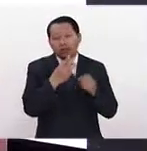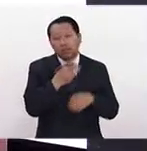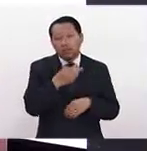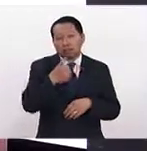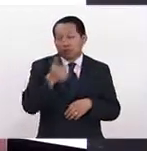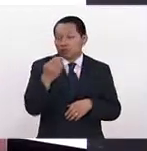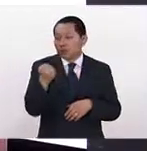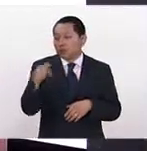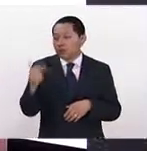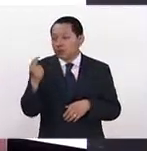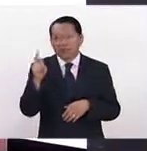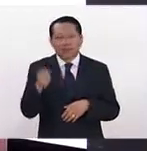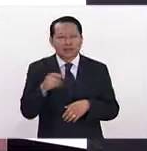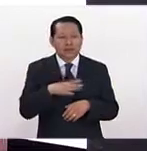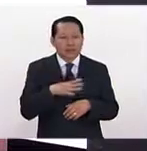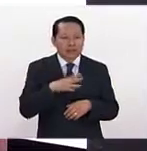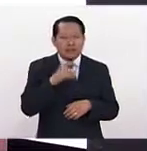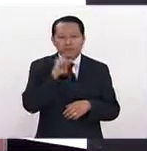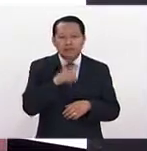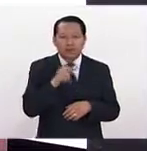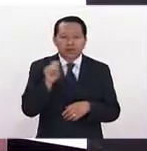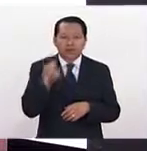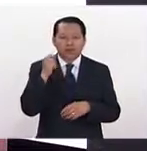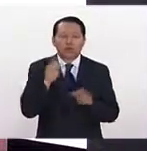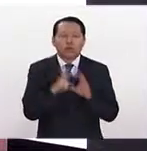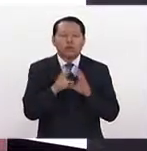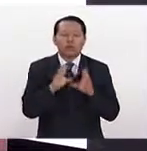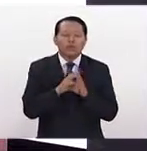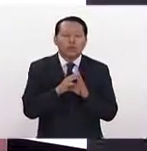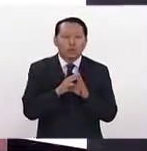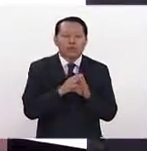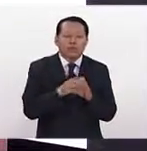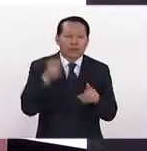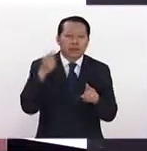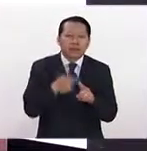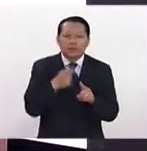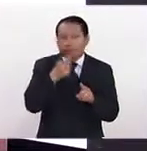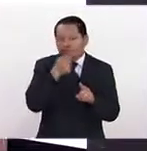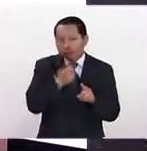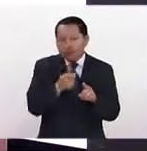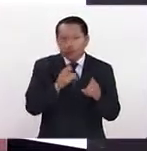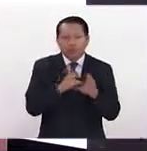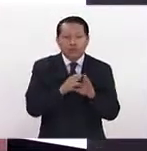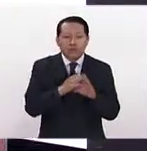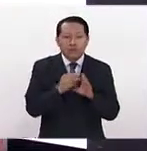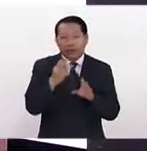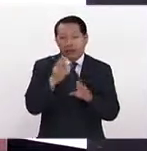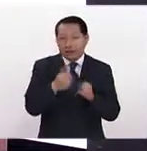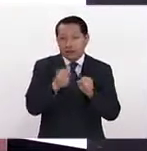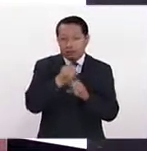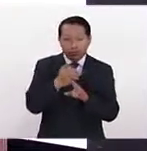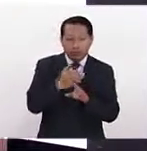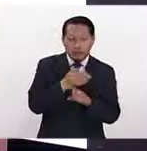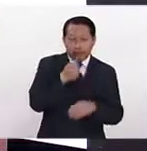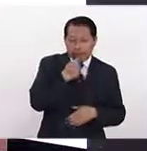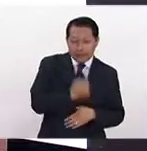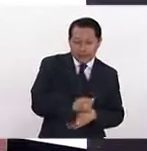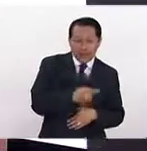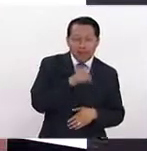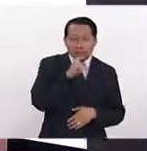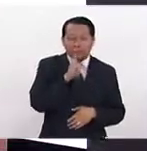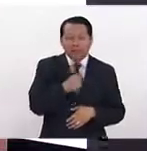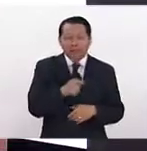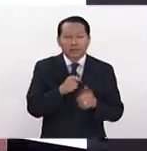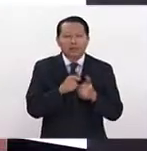12, es justamente para no adelantar la tecnología. Y muy específicamente en los niños menores de 3 años. Si tú les enseñas